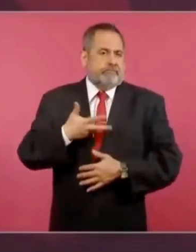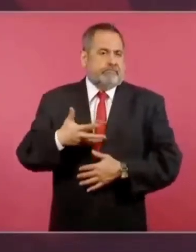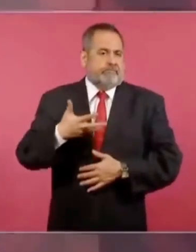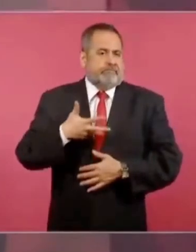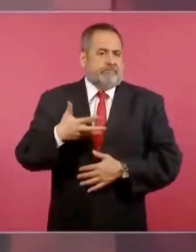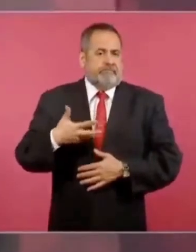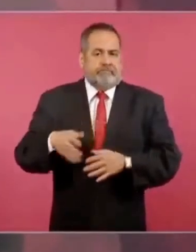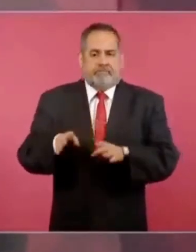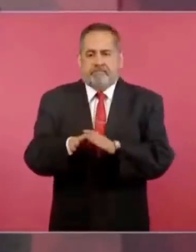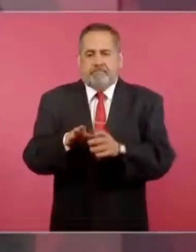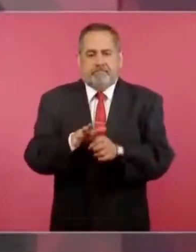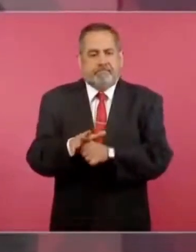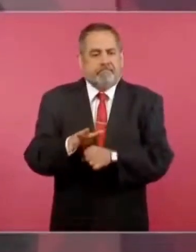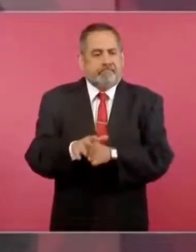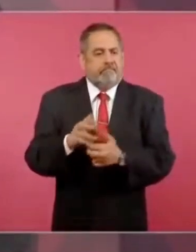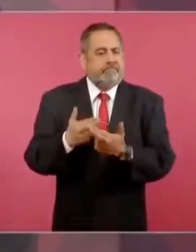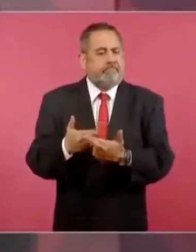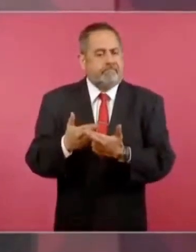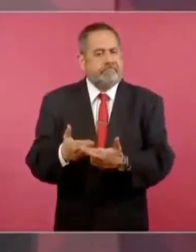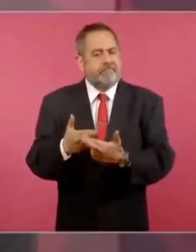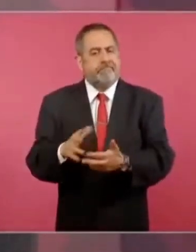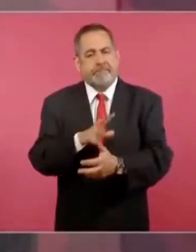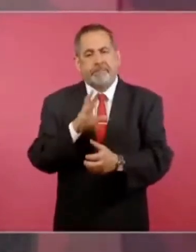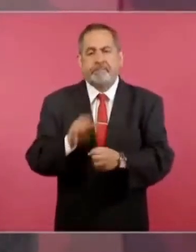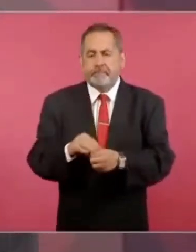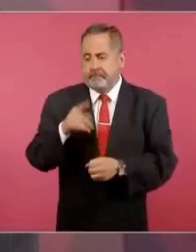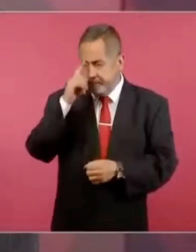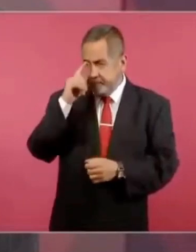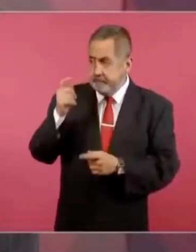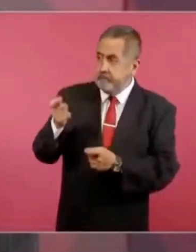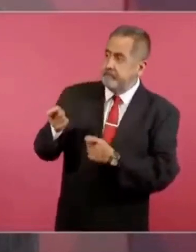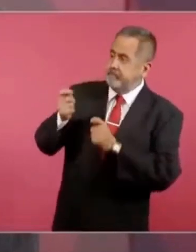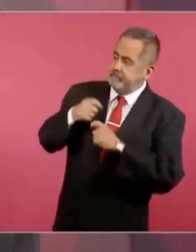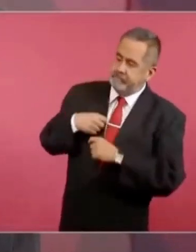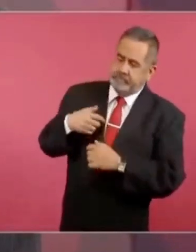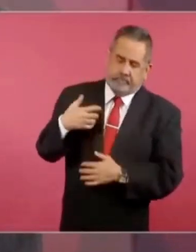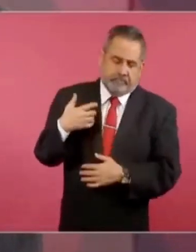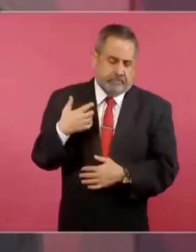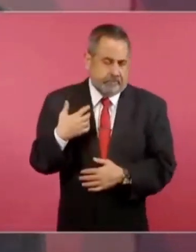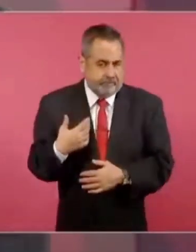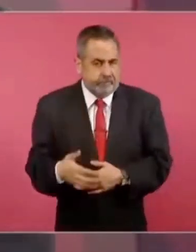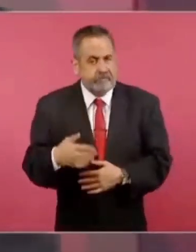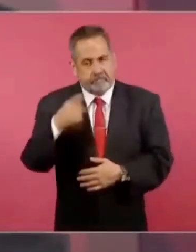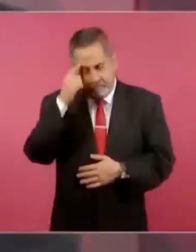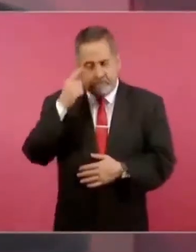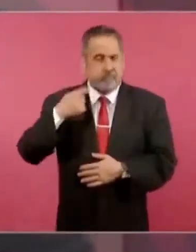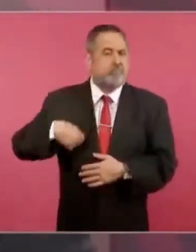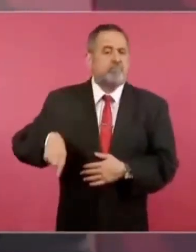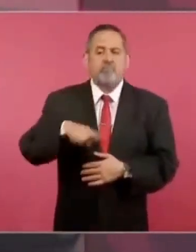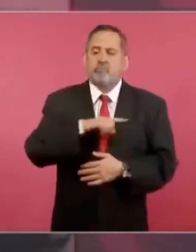para poder tener una